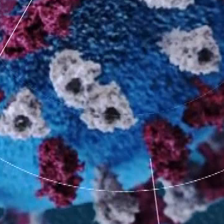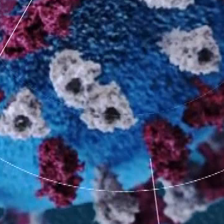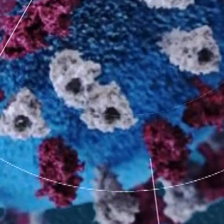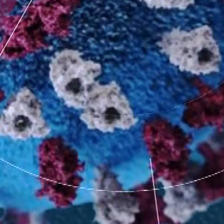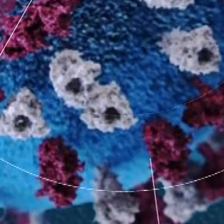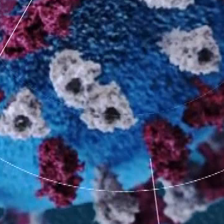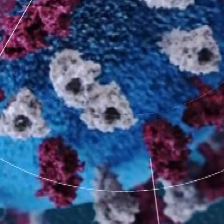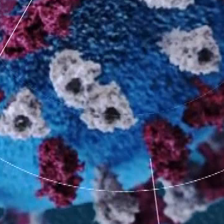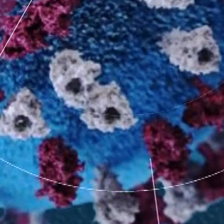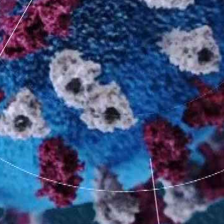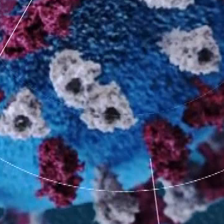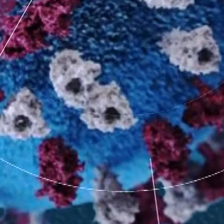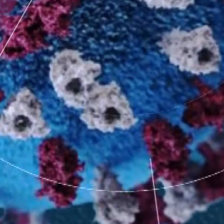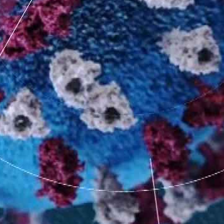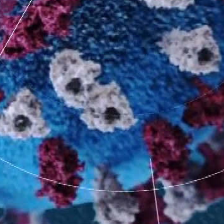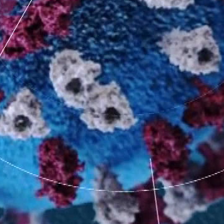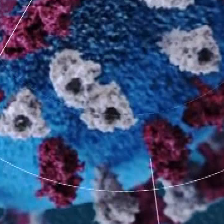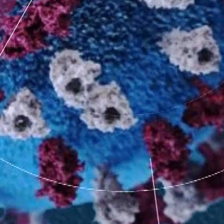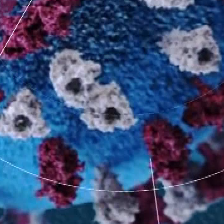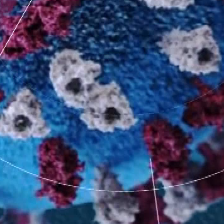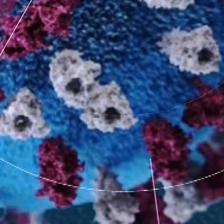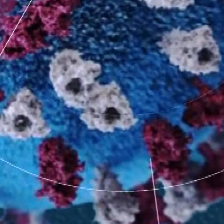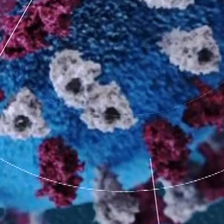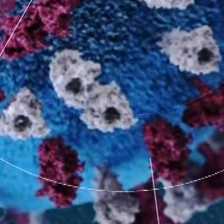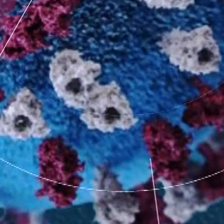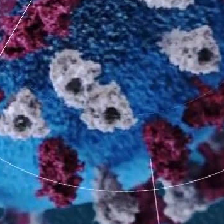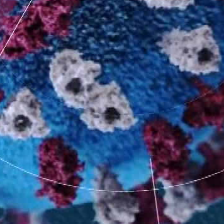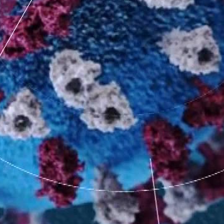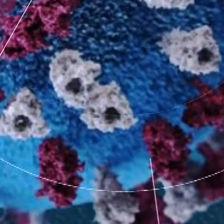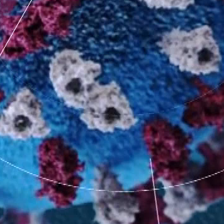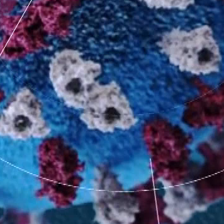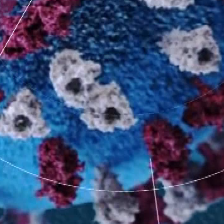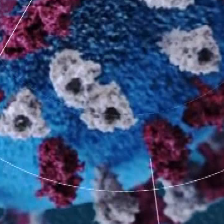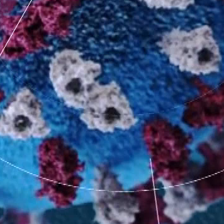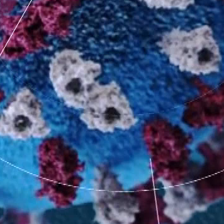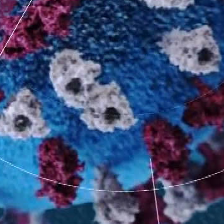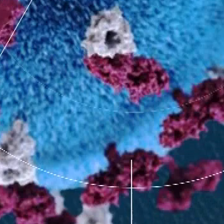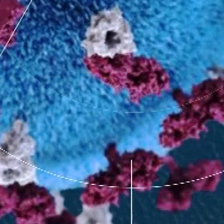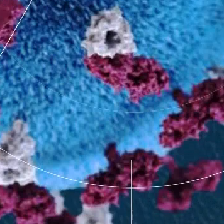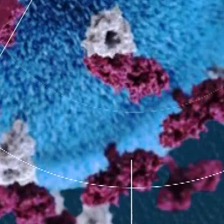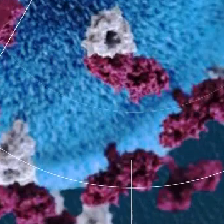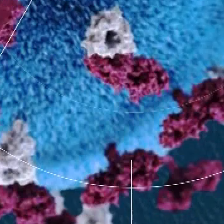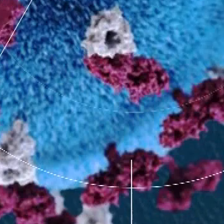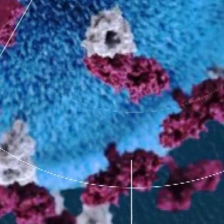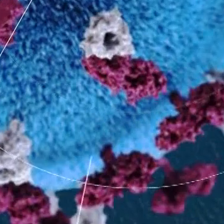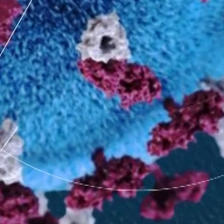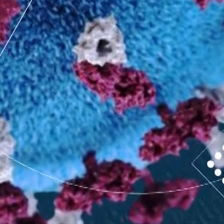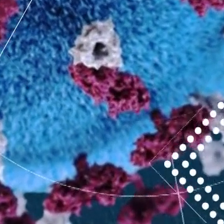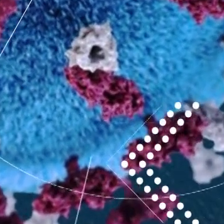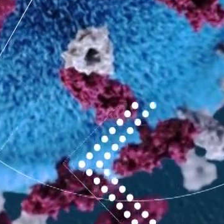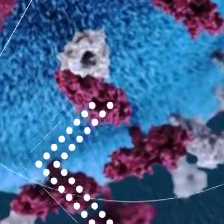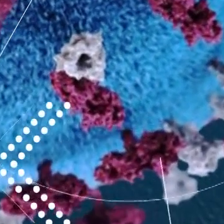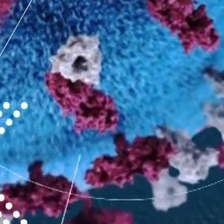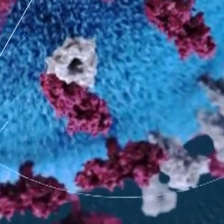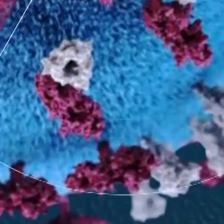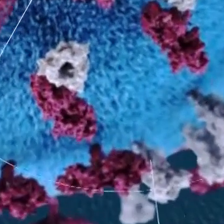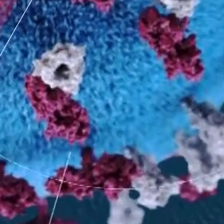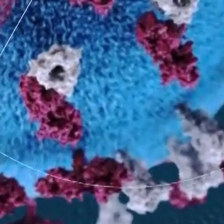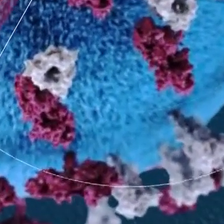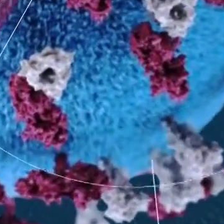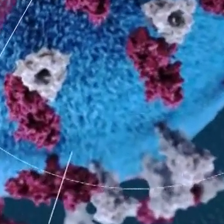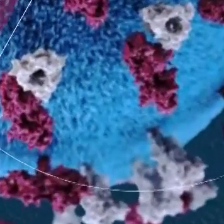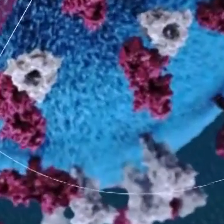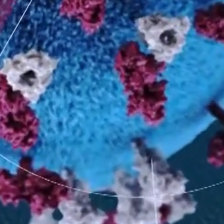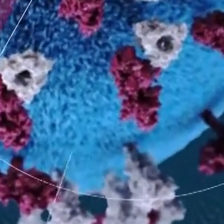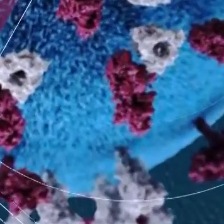107 casos activos y Alajuelita 102 casos activos. Por último, si lo vemos